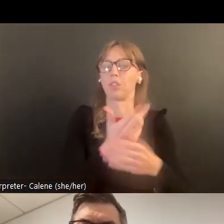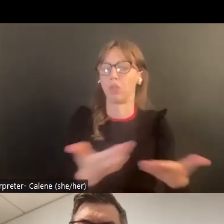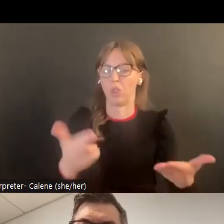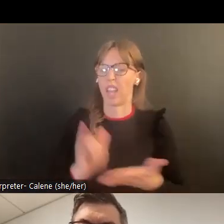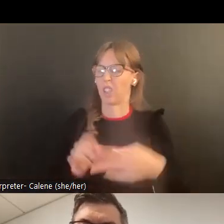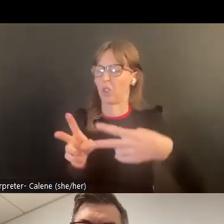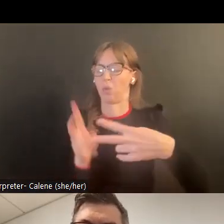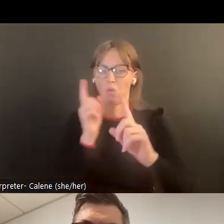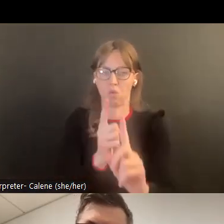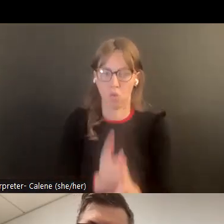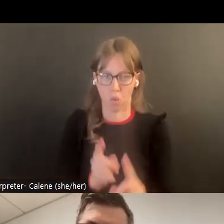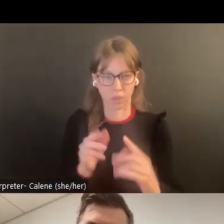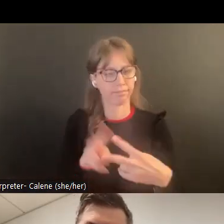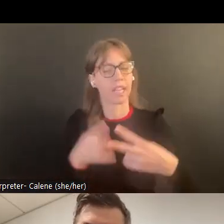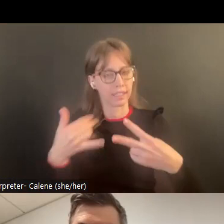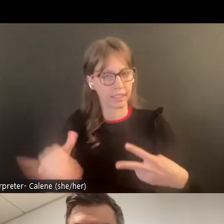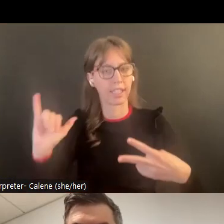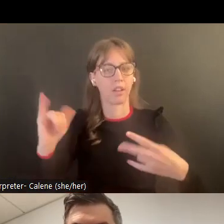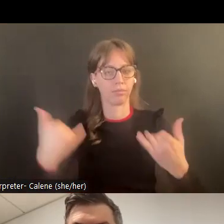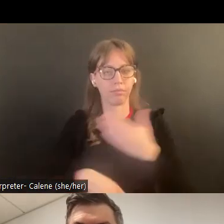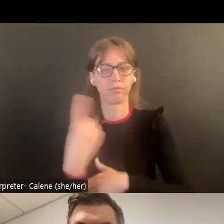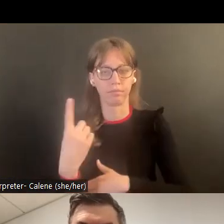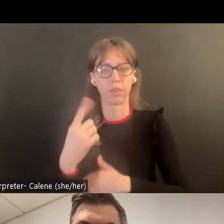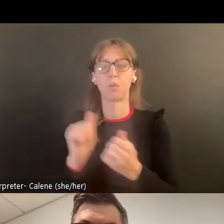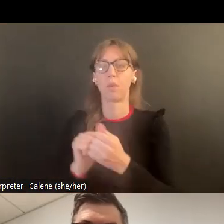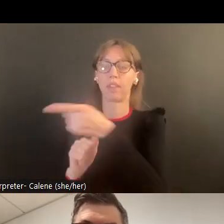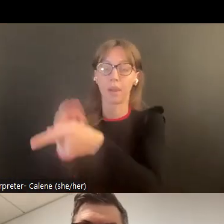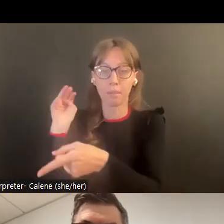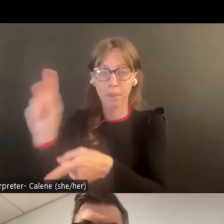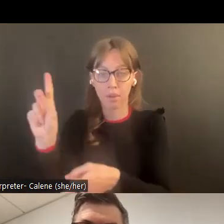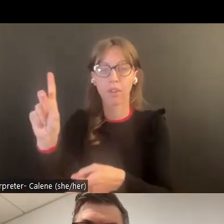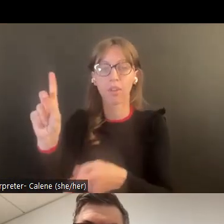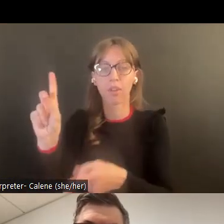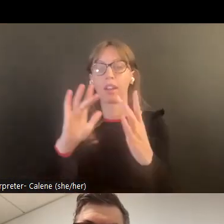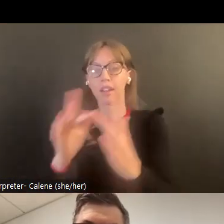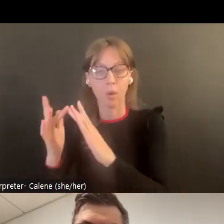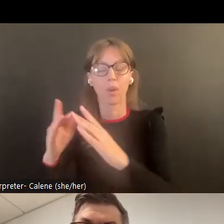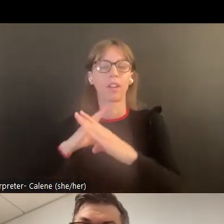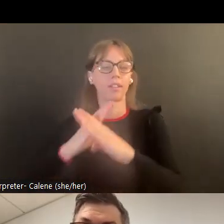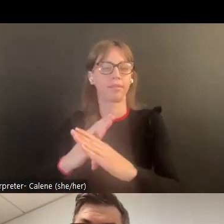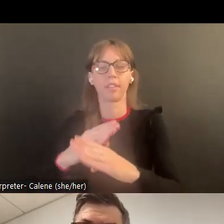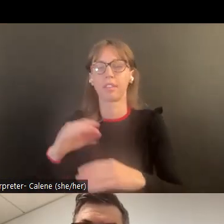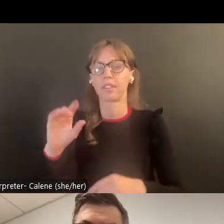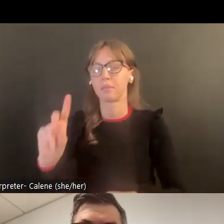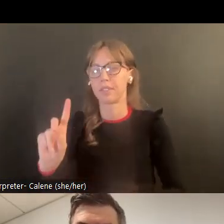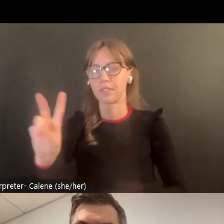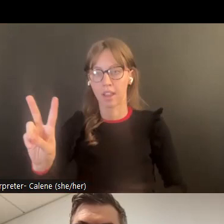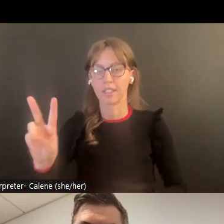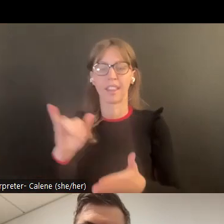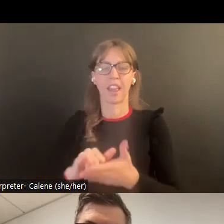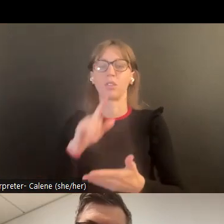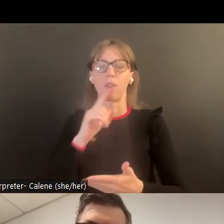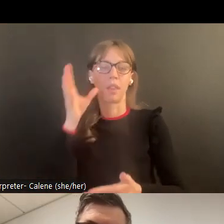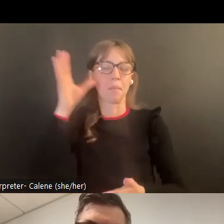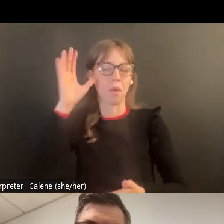en lo que sería con un compañero íntimo. Y conectar a las víctimas en lo que están en